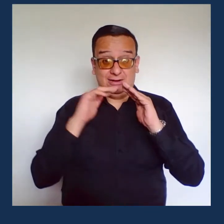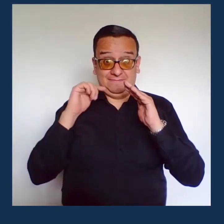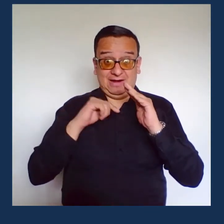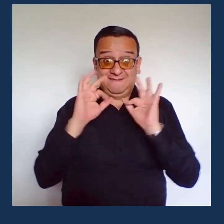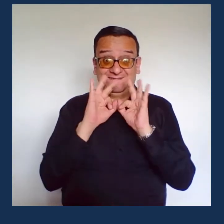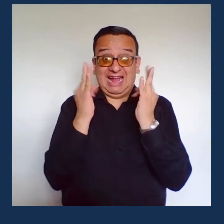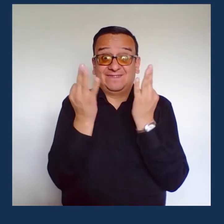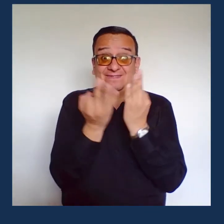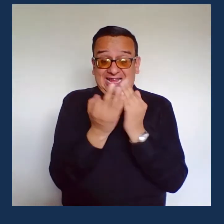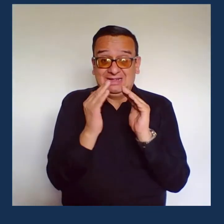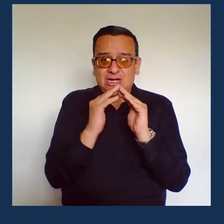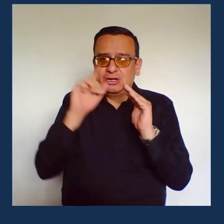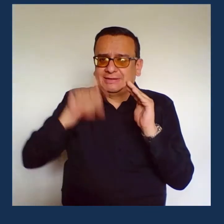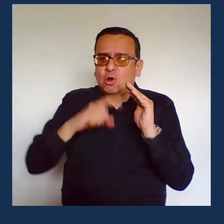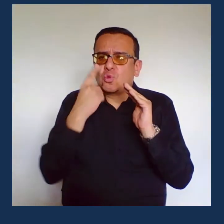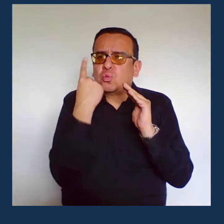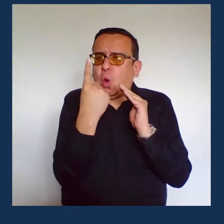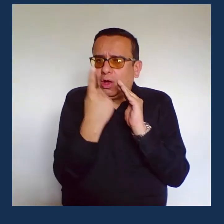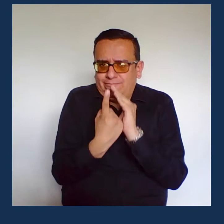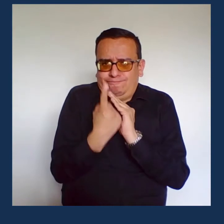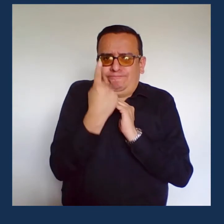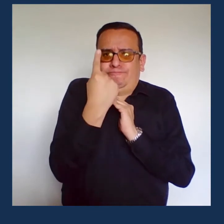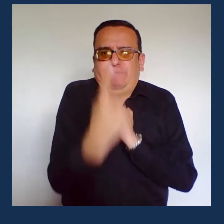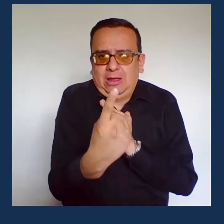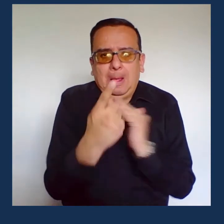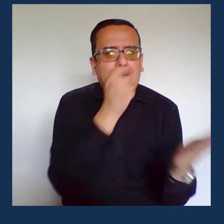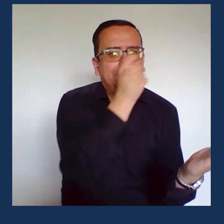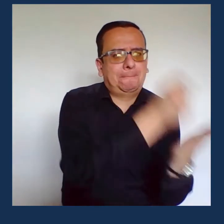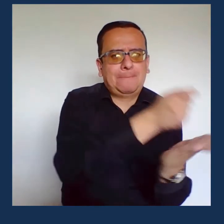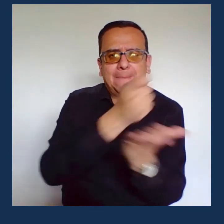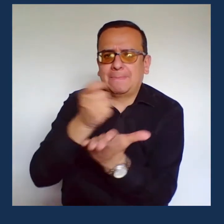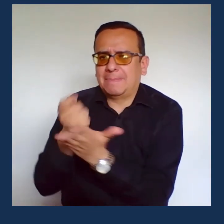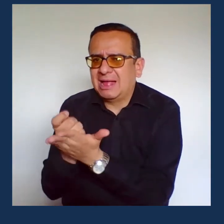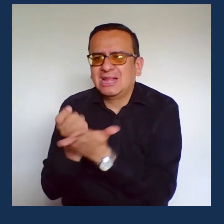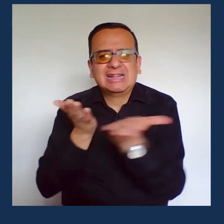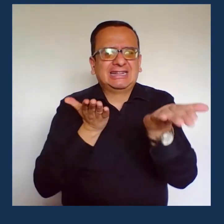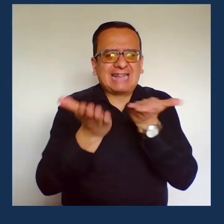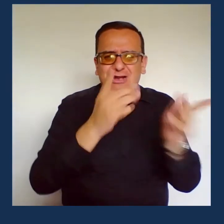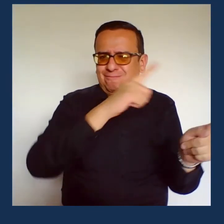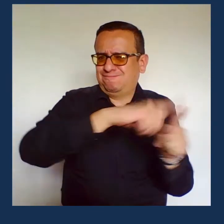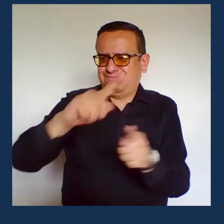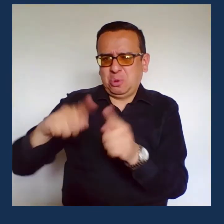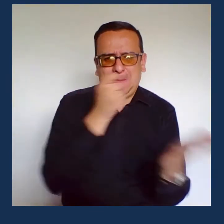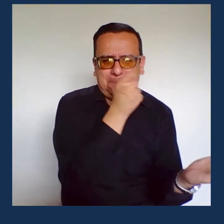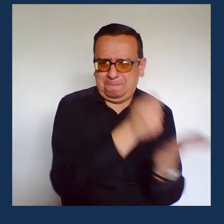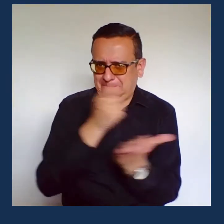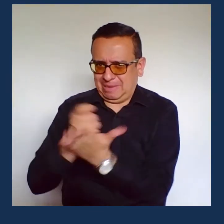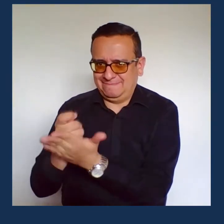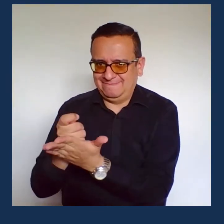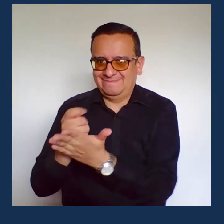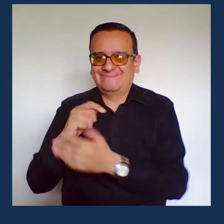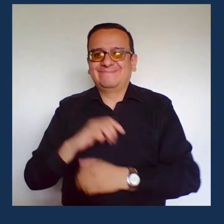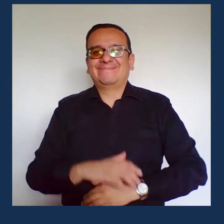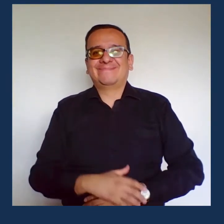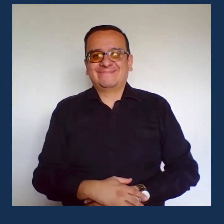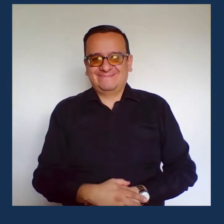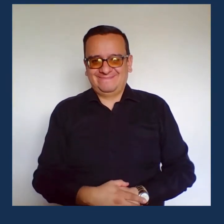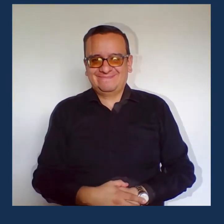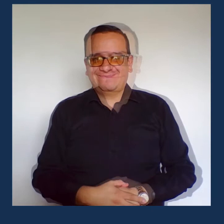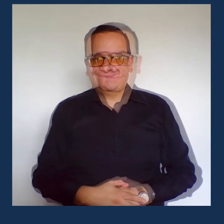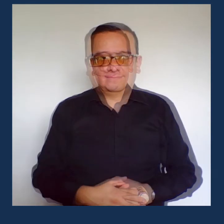Se permitirá la circulación de una sola persona por núcleo familiar para adquisición y pago de bienes y servicios